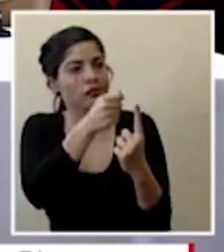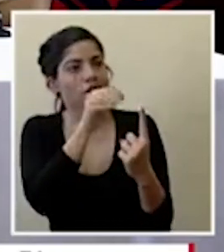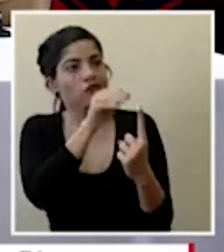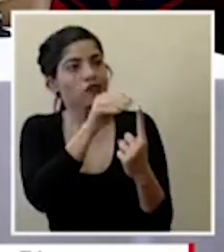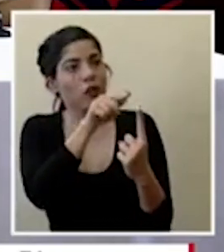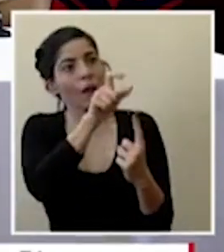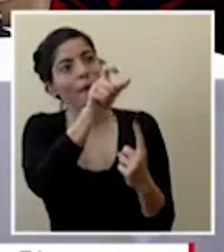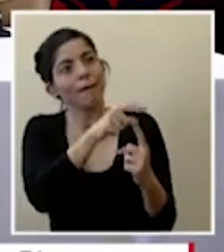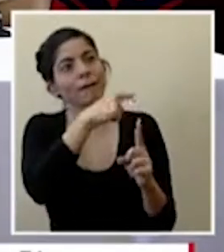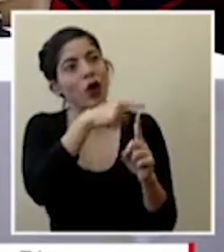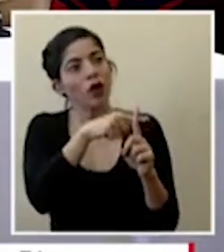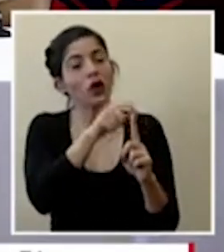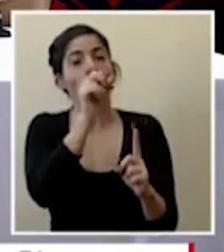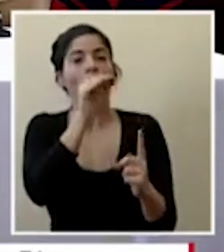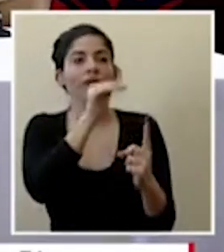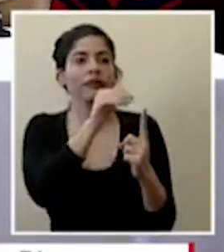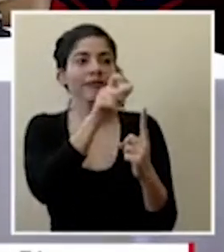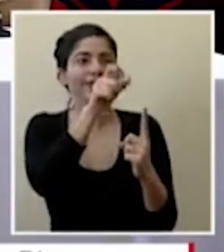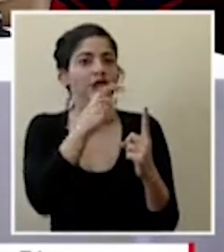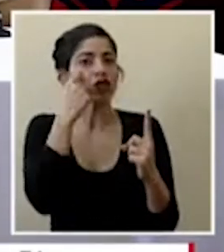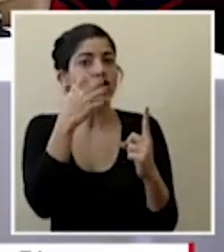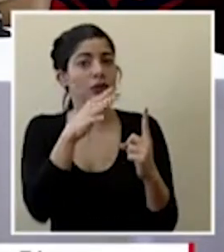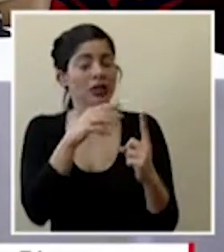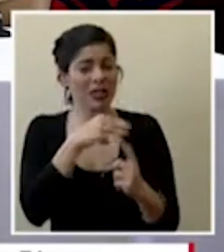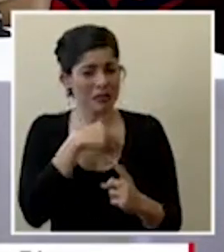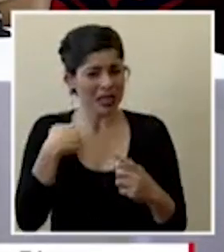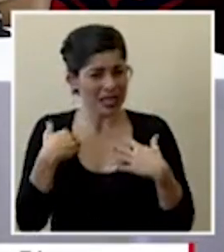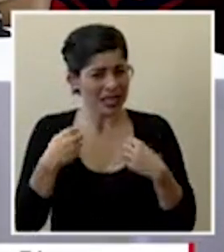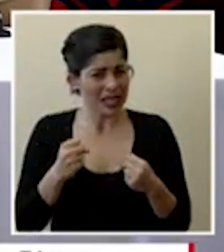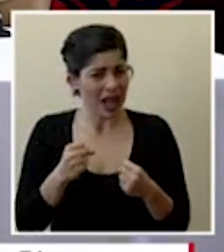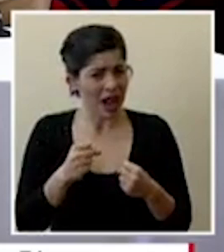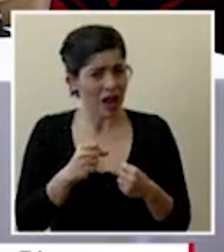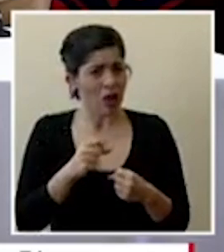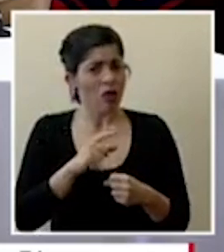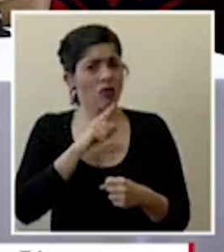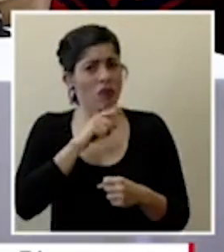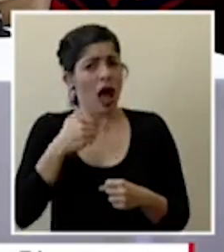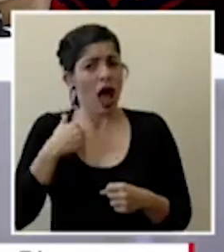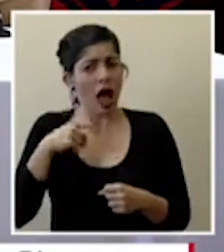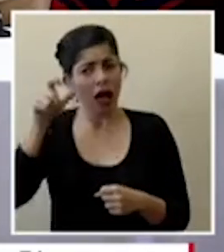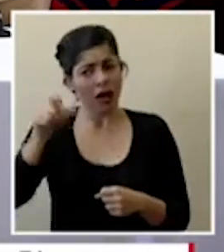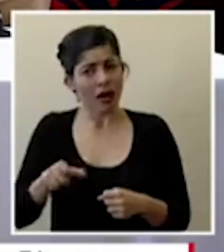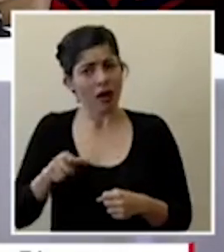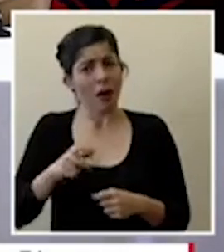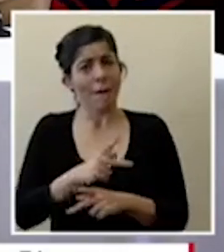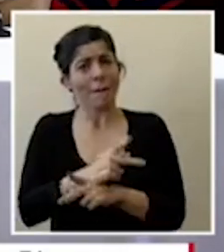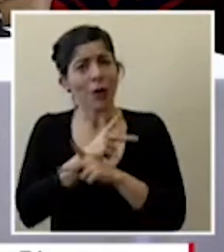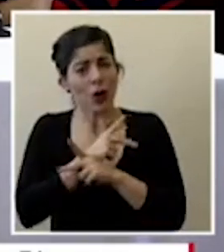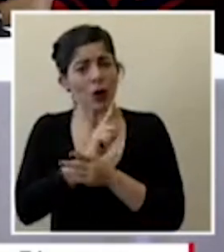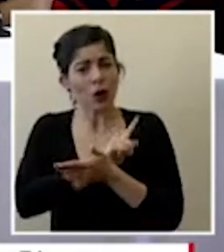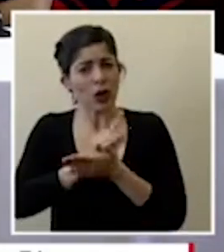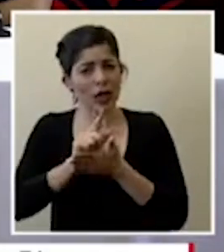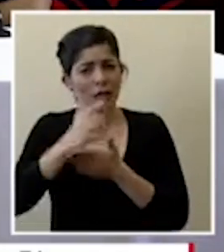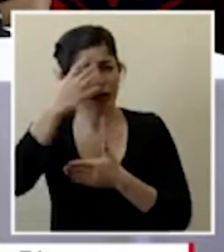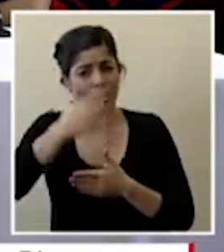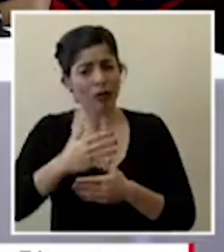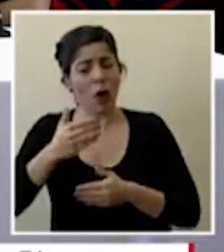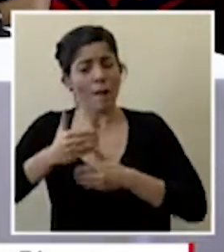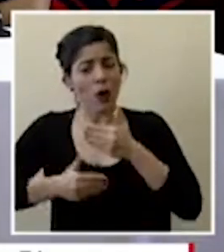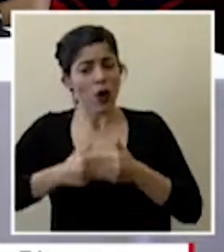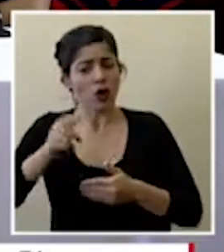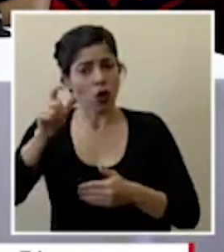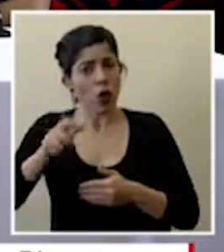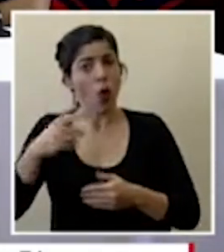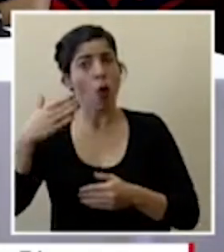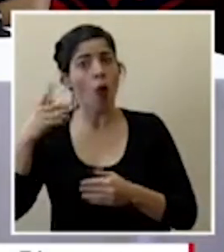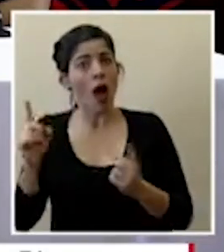positivas y sospechosas de COVID tiene y garantiza el ministerio de salud el equipo de protección desinfección y demás sobre el protocolo correspondiente